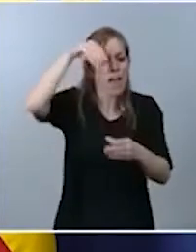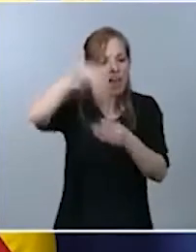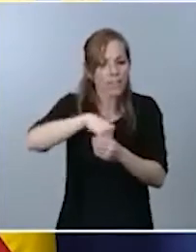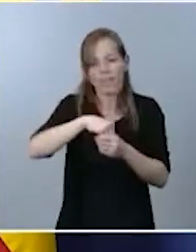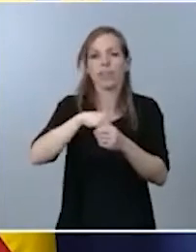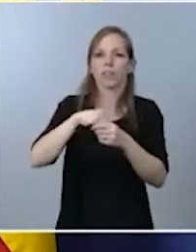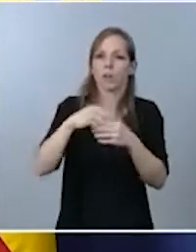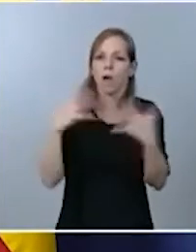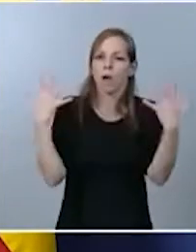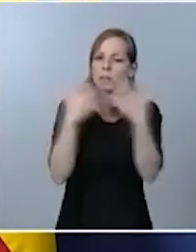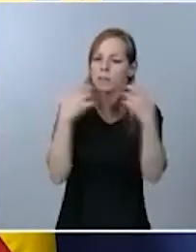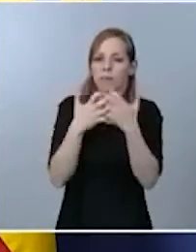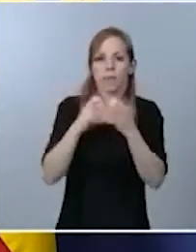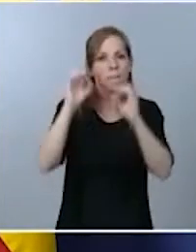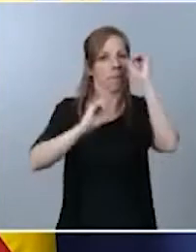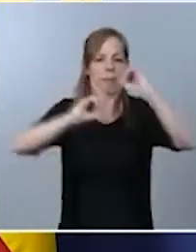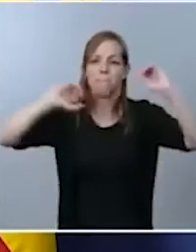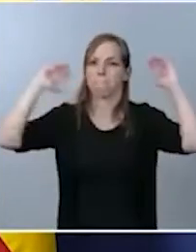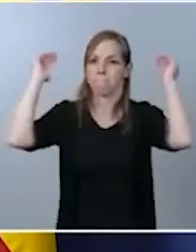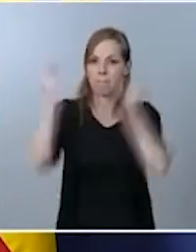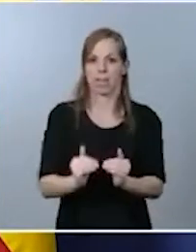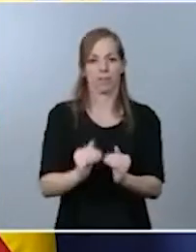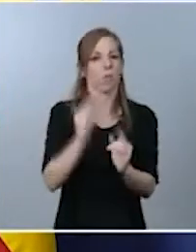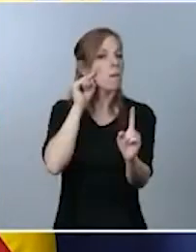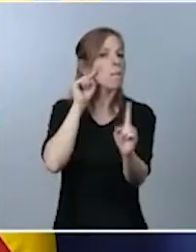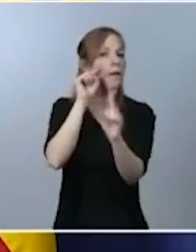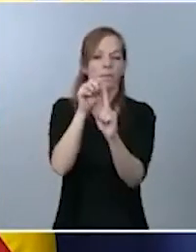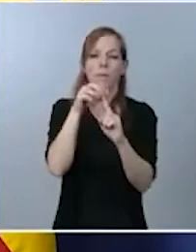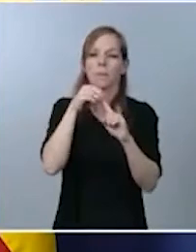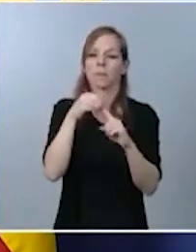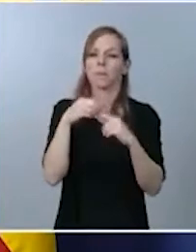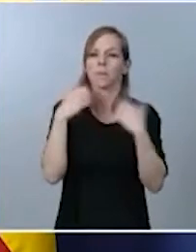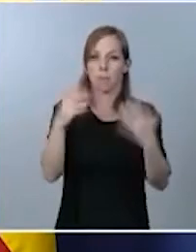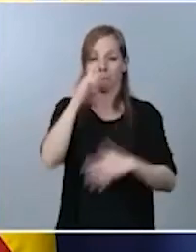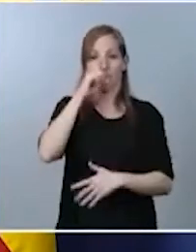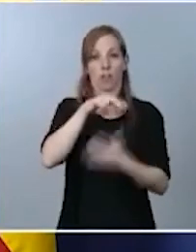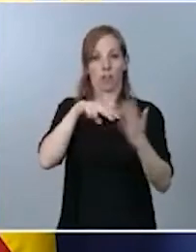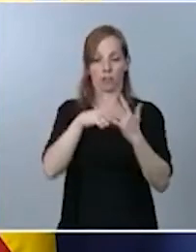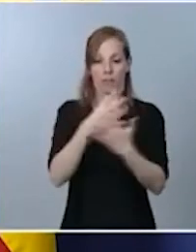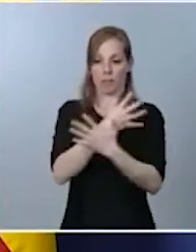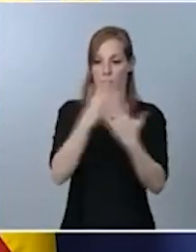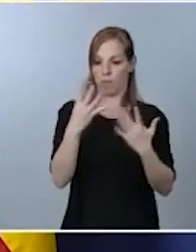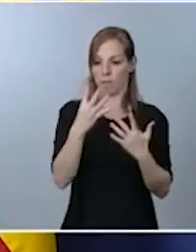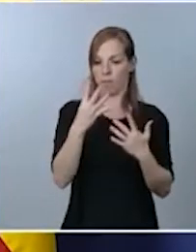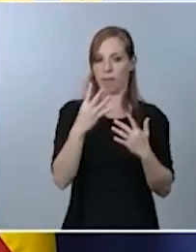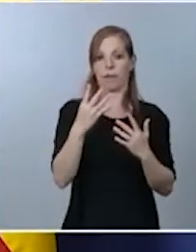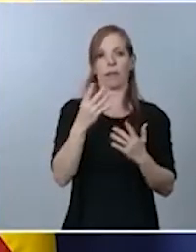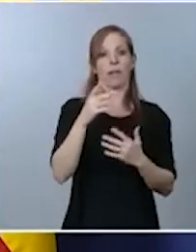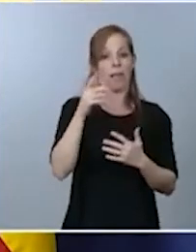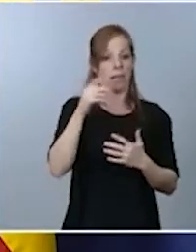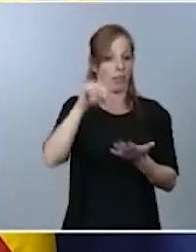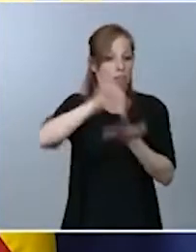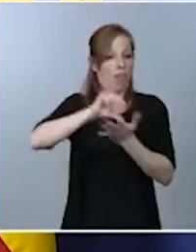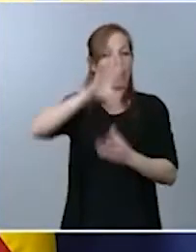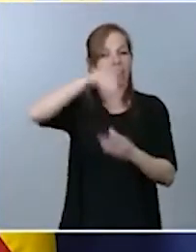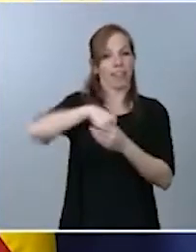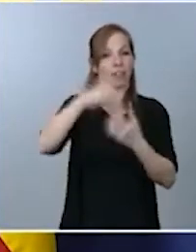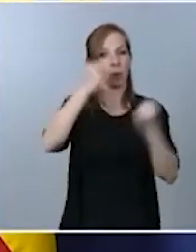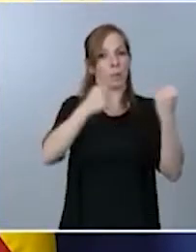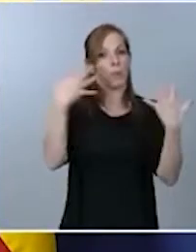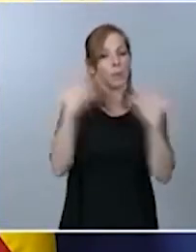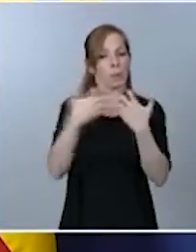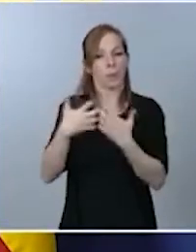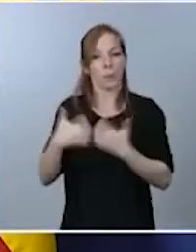como un objetivo imprescindible. En 2019, los fallecidos por accidente de tráfico en nuestras ciudades fueron 519,